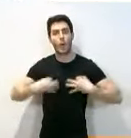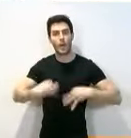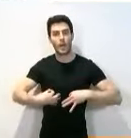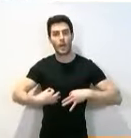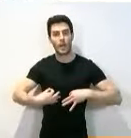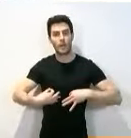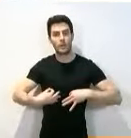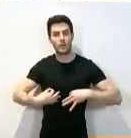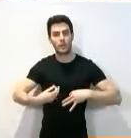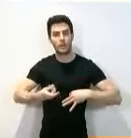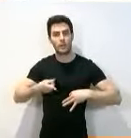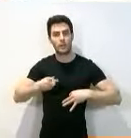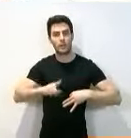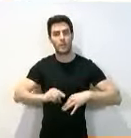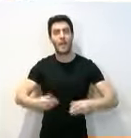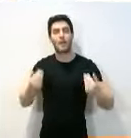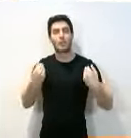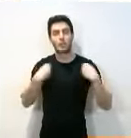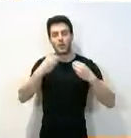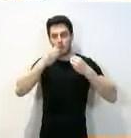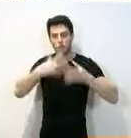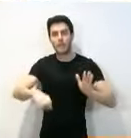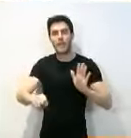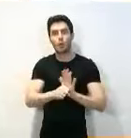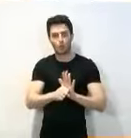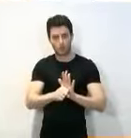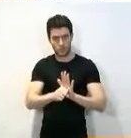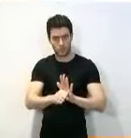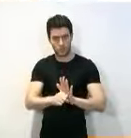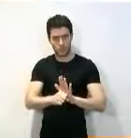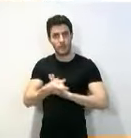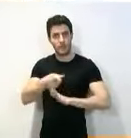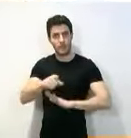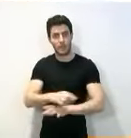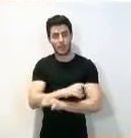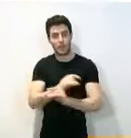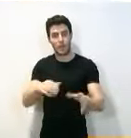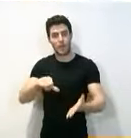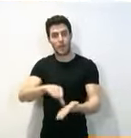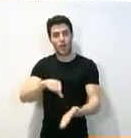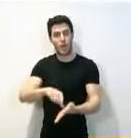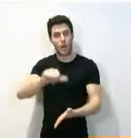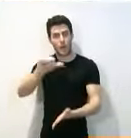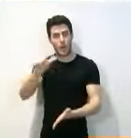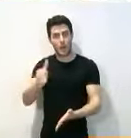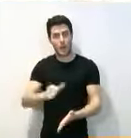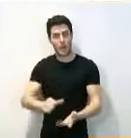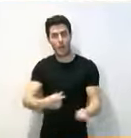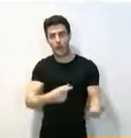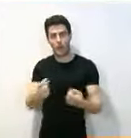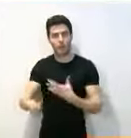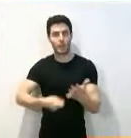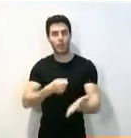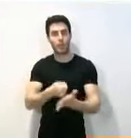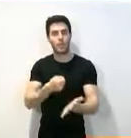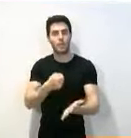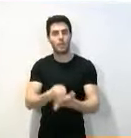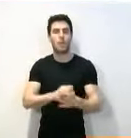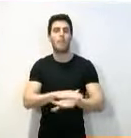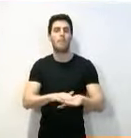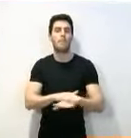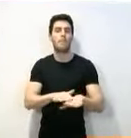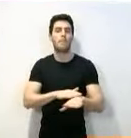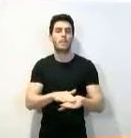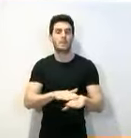con responsabilidad histórica. Y es evidente que la ciudad de Nájera requiere de una inversión fundamental, que tiene